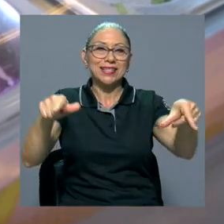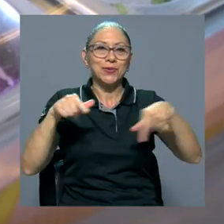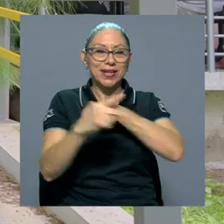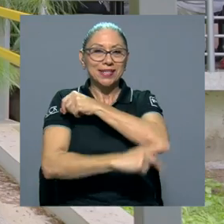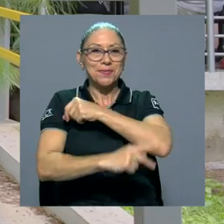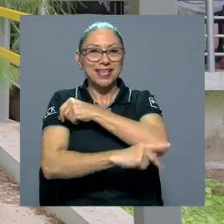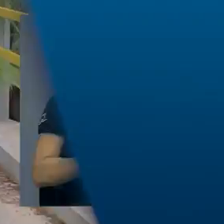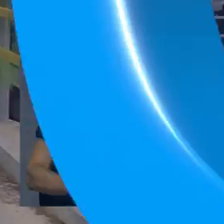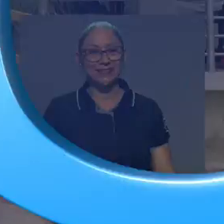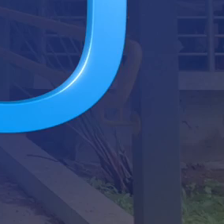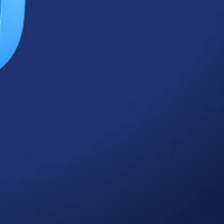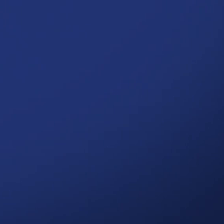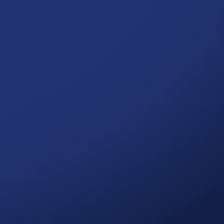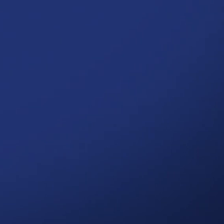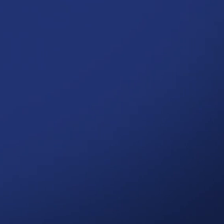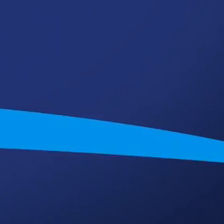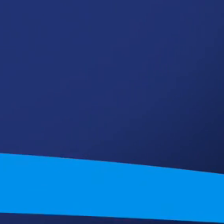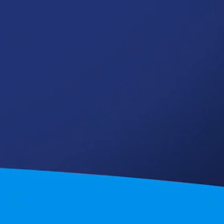distintas zonas del país.